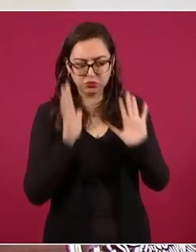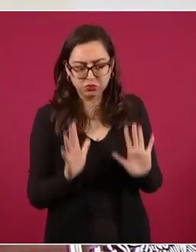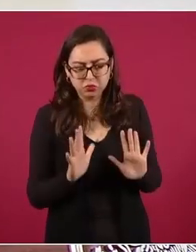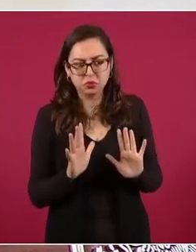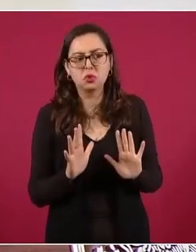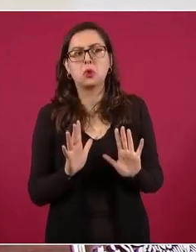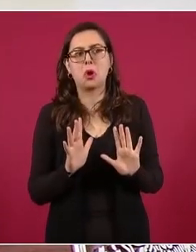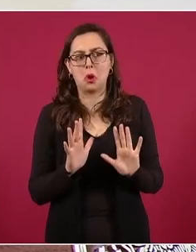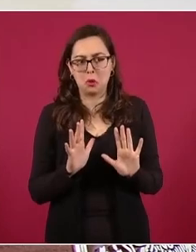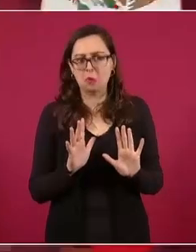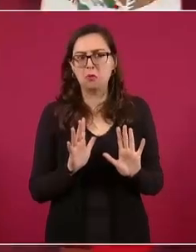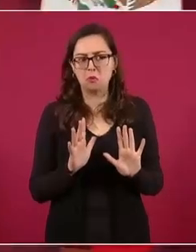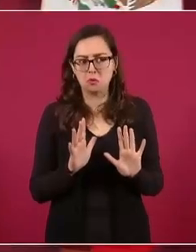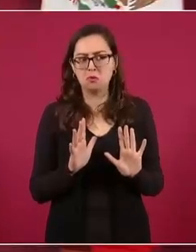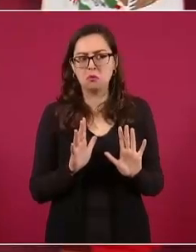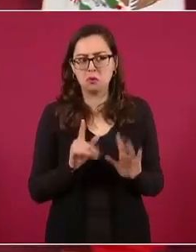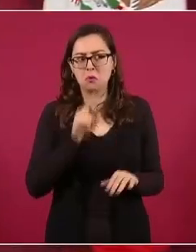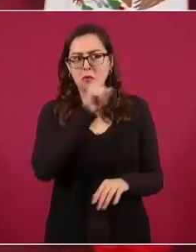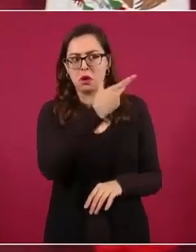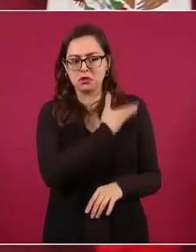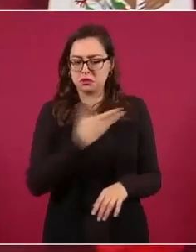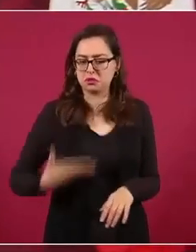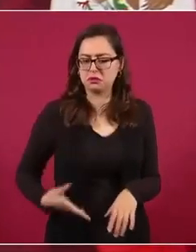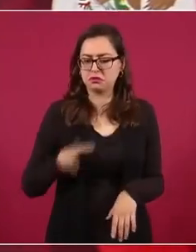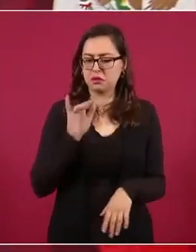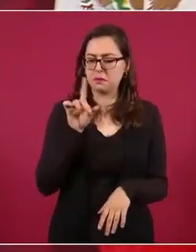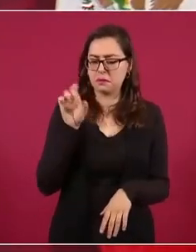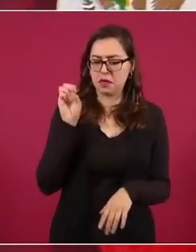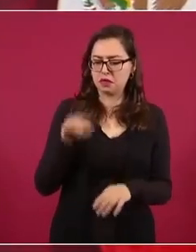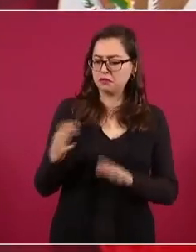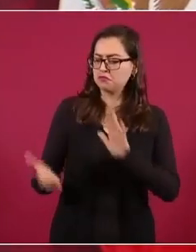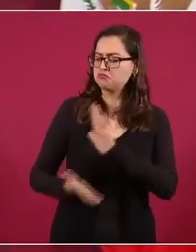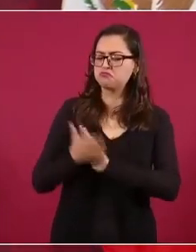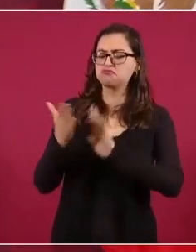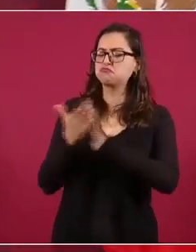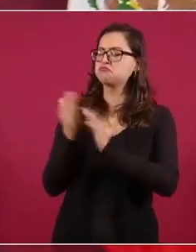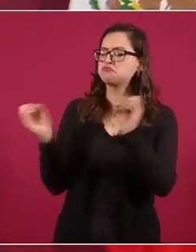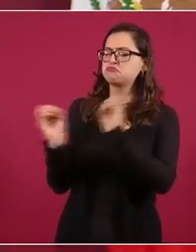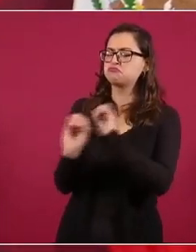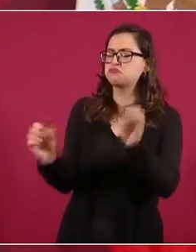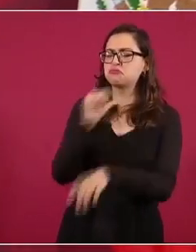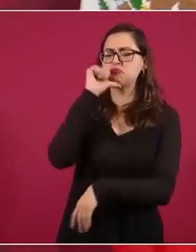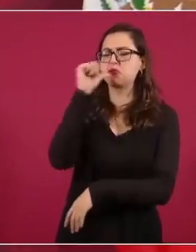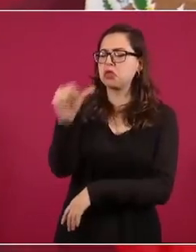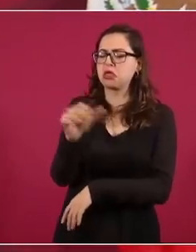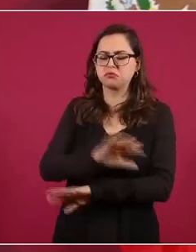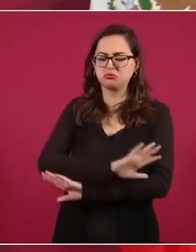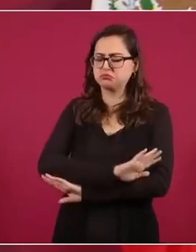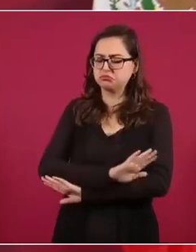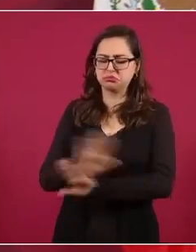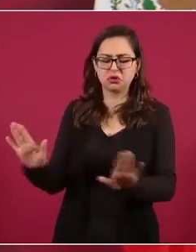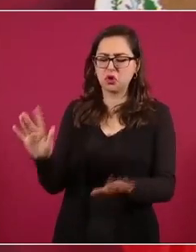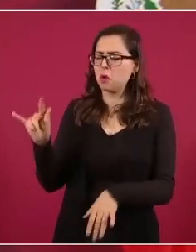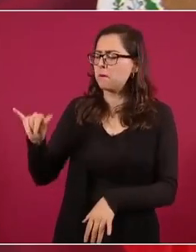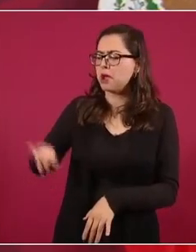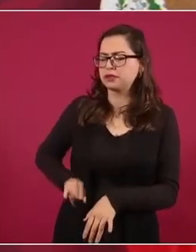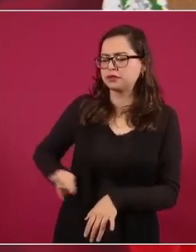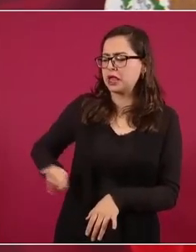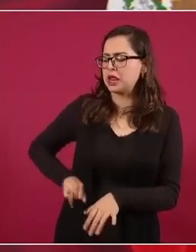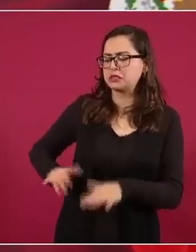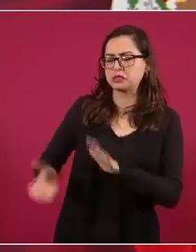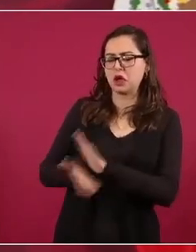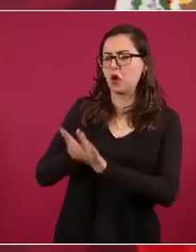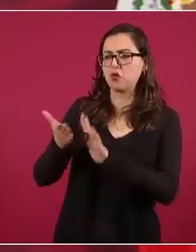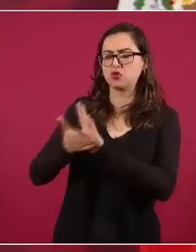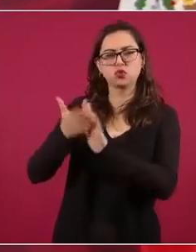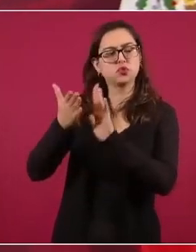de los presidentes de los dos partidos que no tienen un